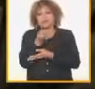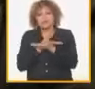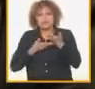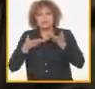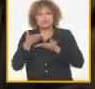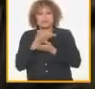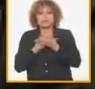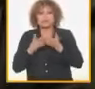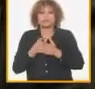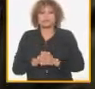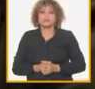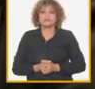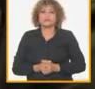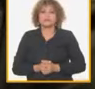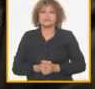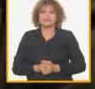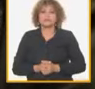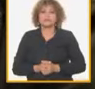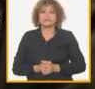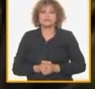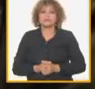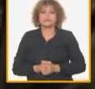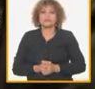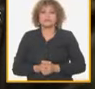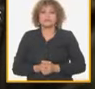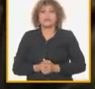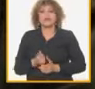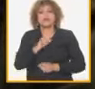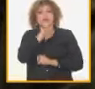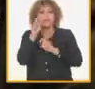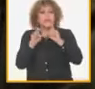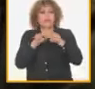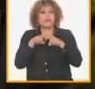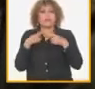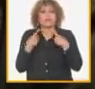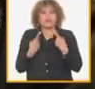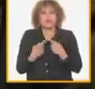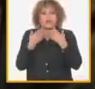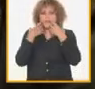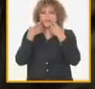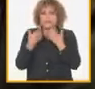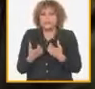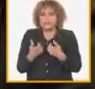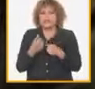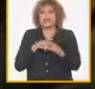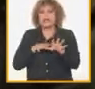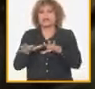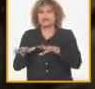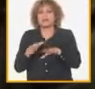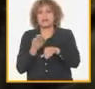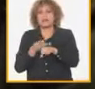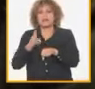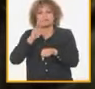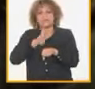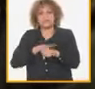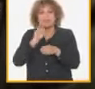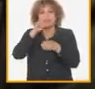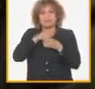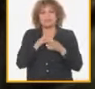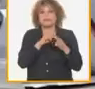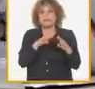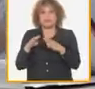del porqué es tan importante todas las acciones preventivas en la comunidad